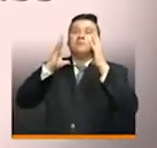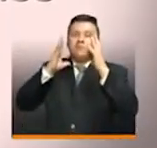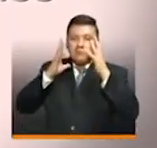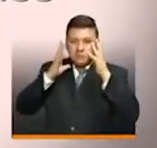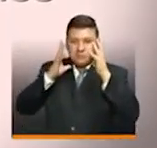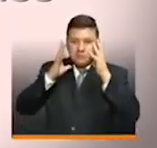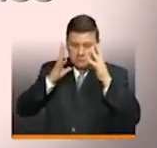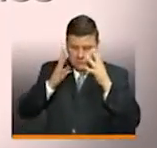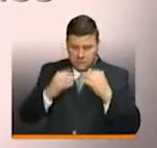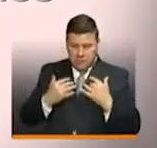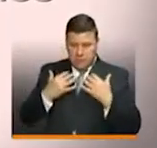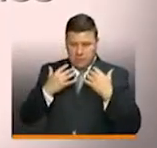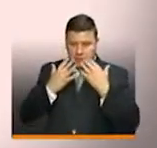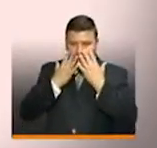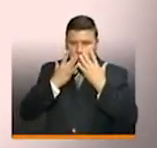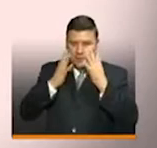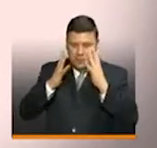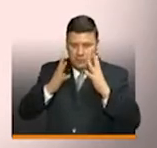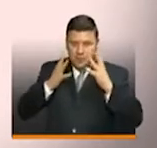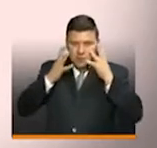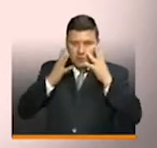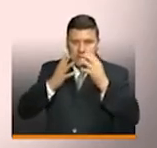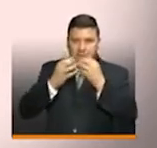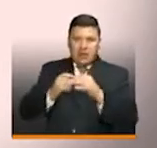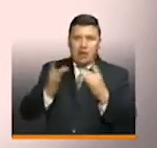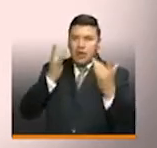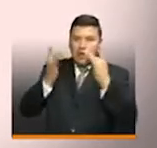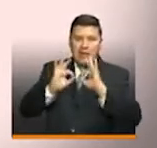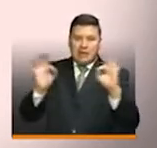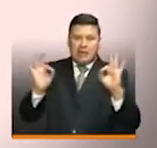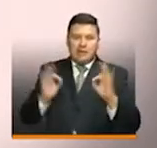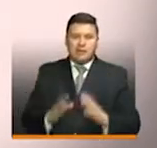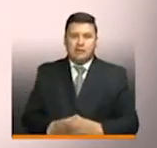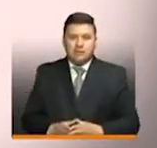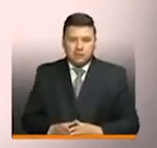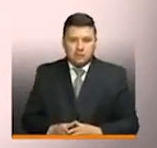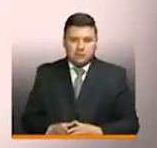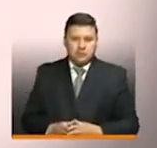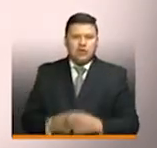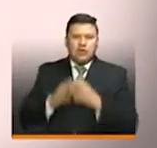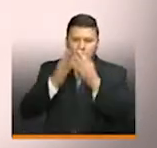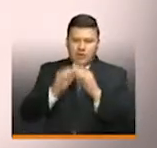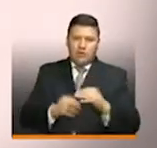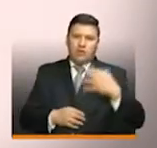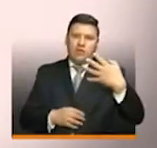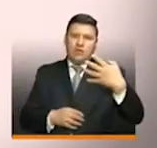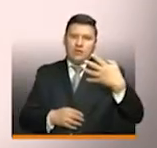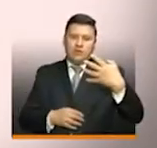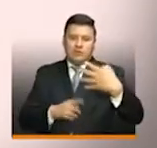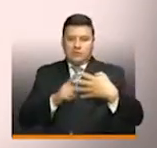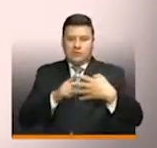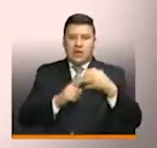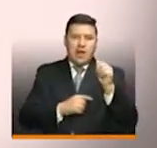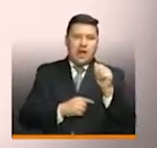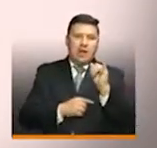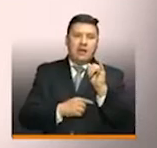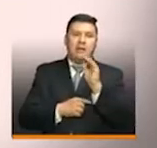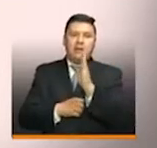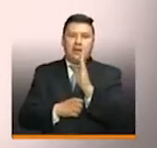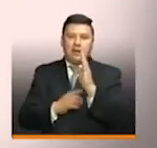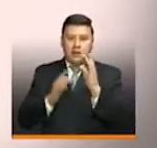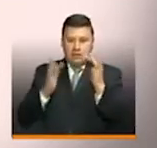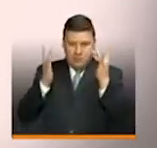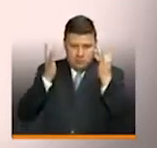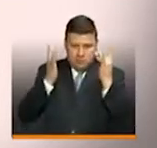cubrir todas las mucosas y adicionalmente impedir el contacto. La estructura está formada por cuatro piezas, A y B, que se encargan de editar el